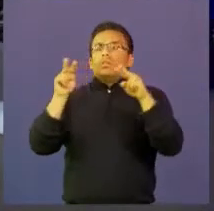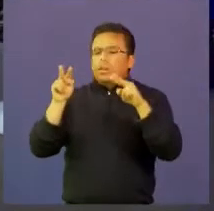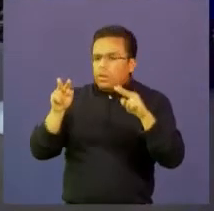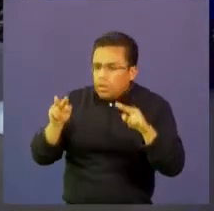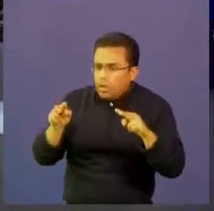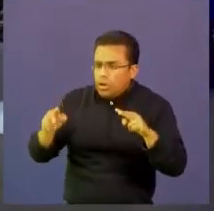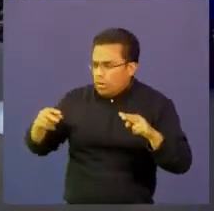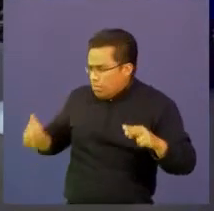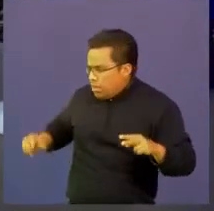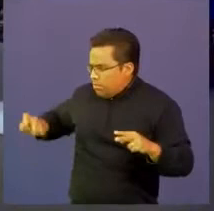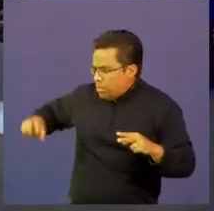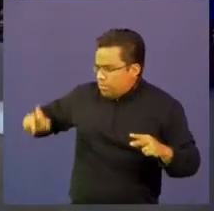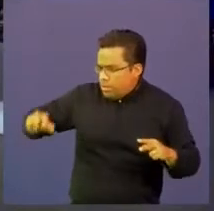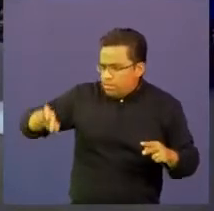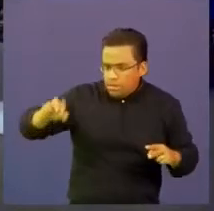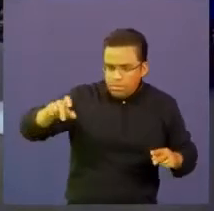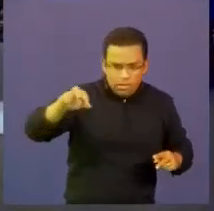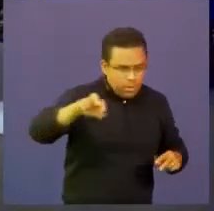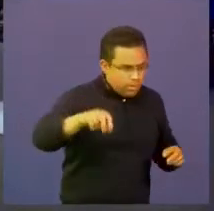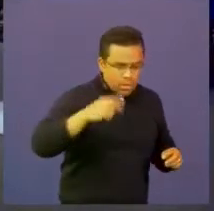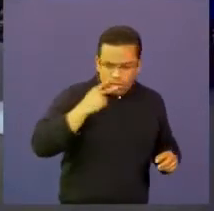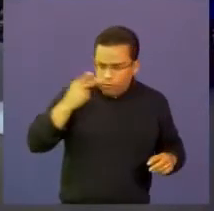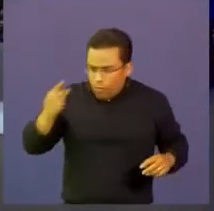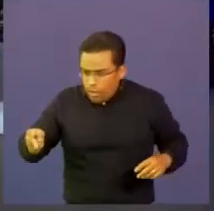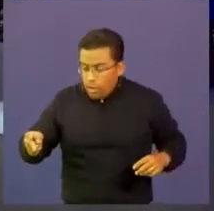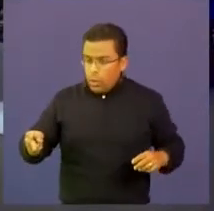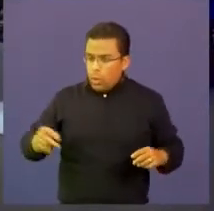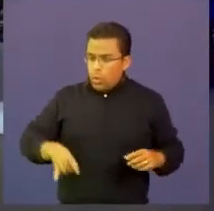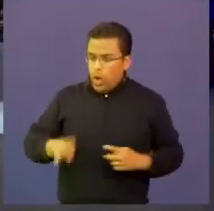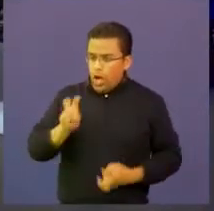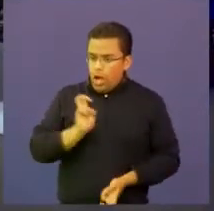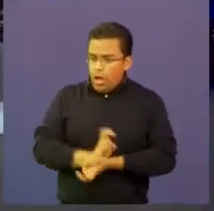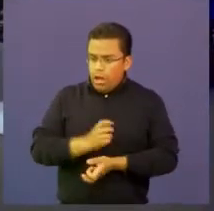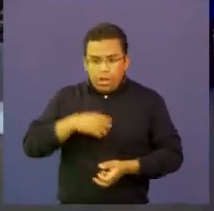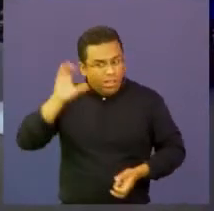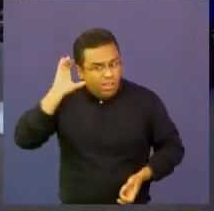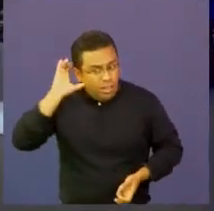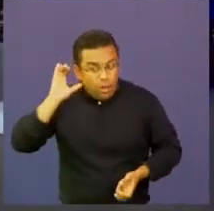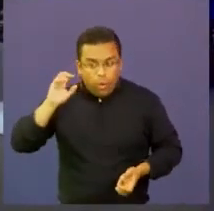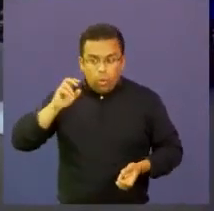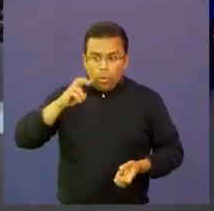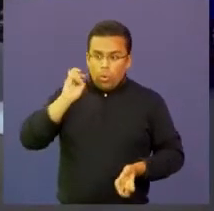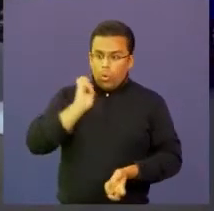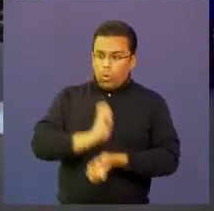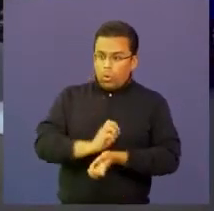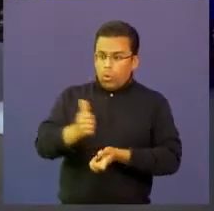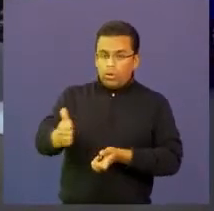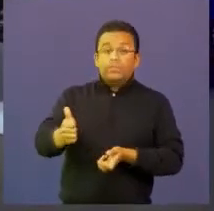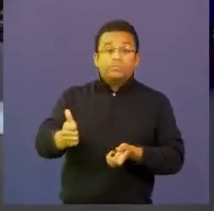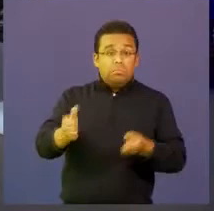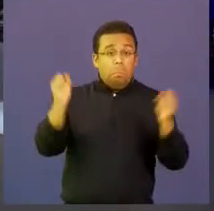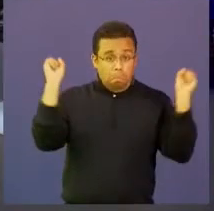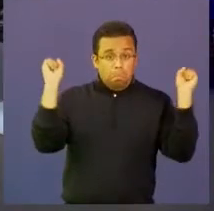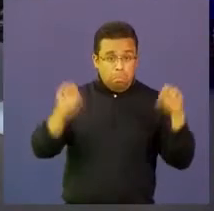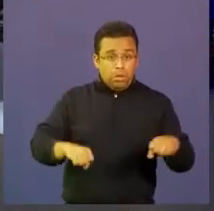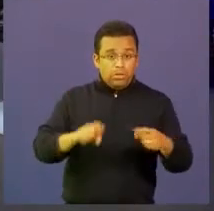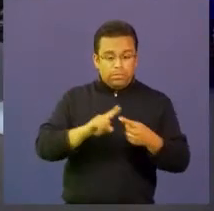camina por su espacio, ven a cada uno de los personajes y si queremos podemos escucharlos. Es una maravilla. llevarlo a la tableta,